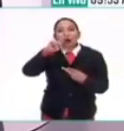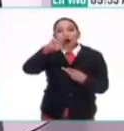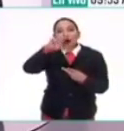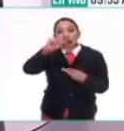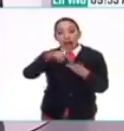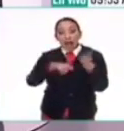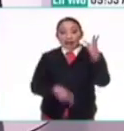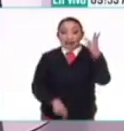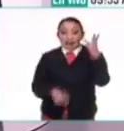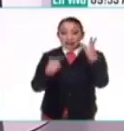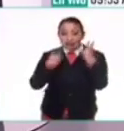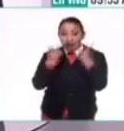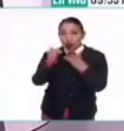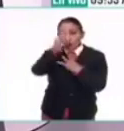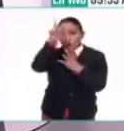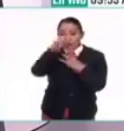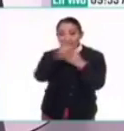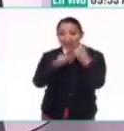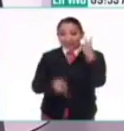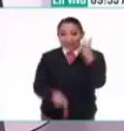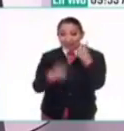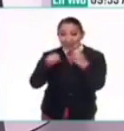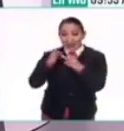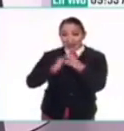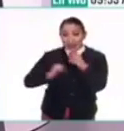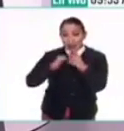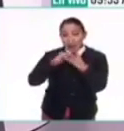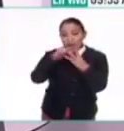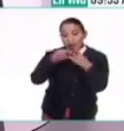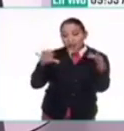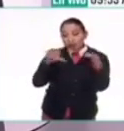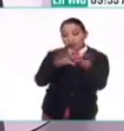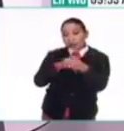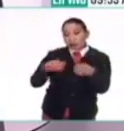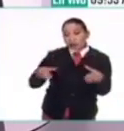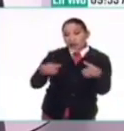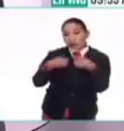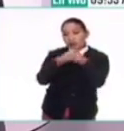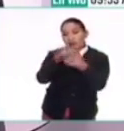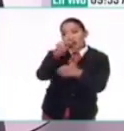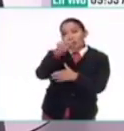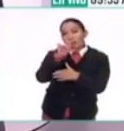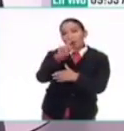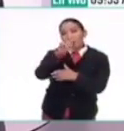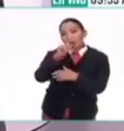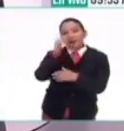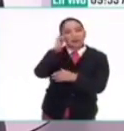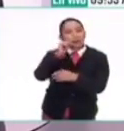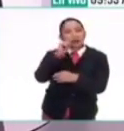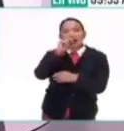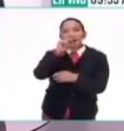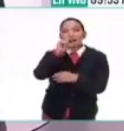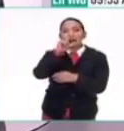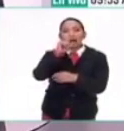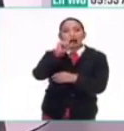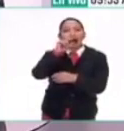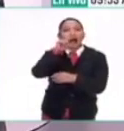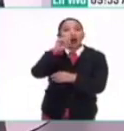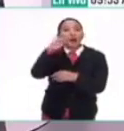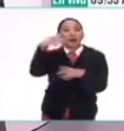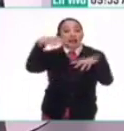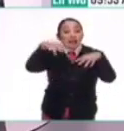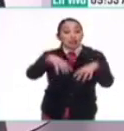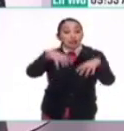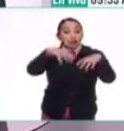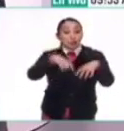identidades teológicas prehispánicas que tenemos ahí, aunque siempre la más prominente ha sido Tlalo, porque la